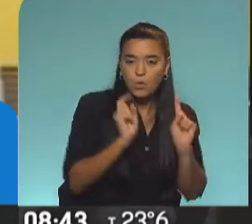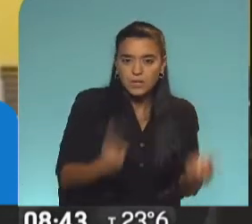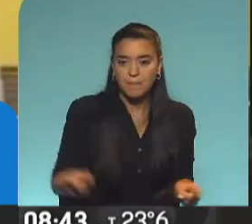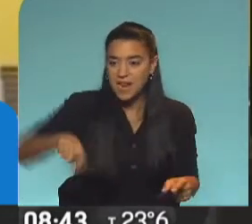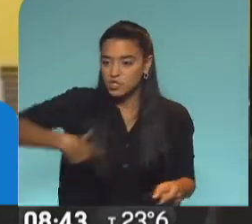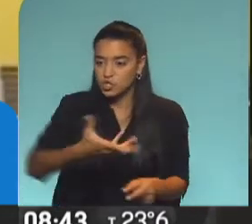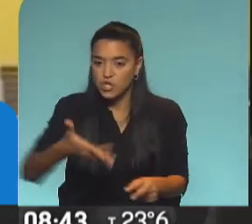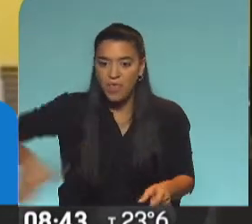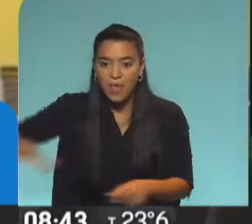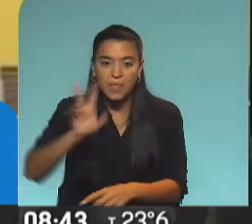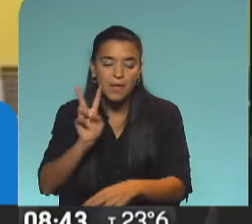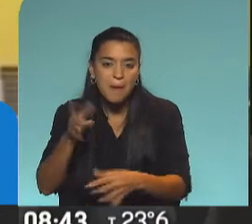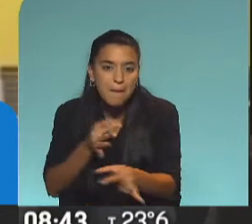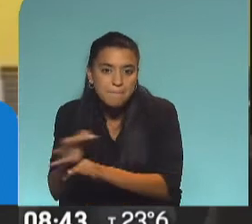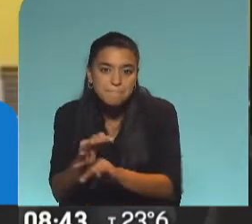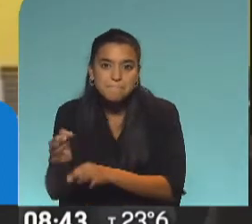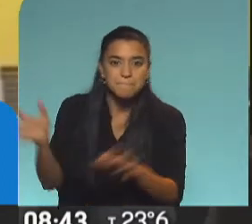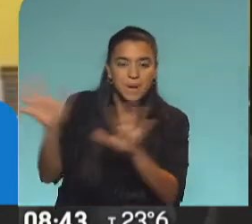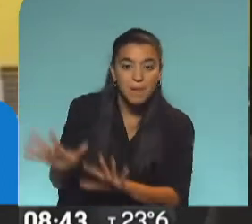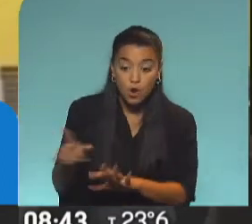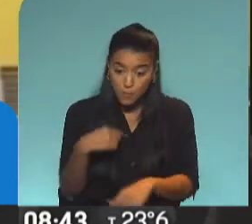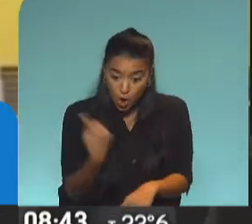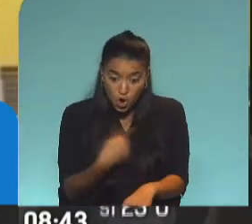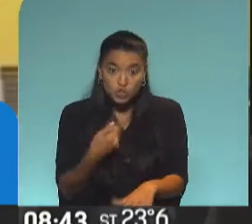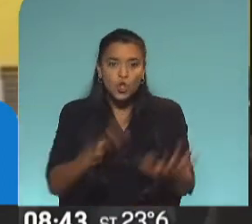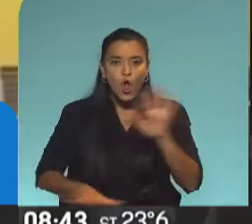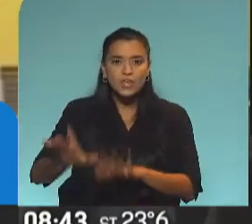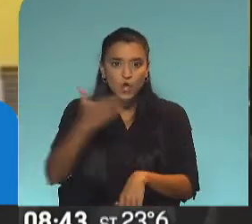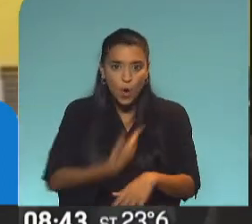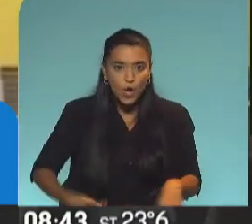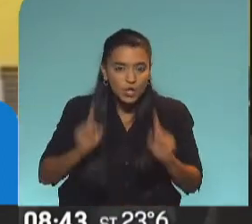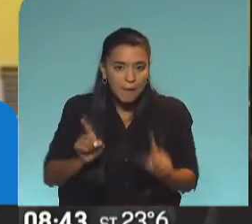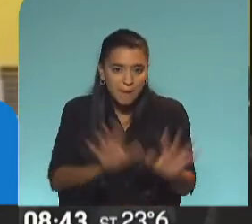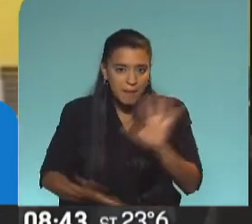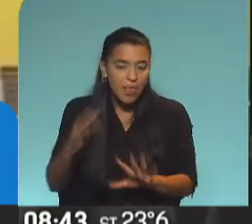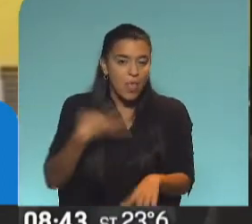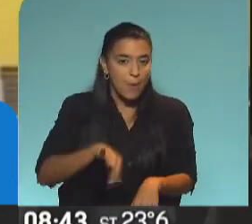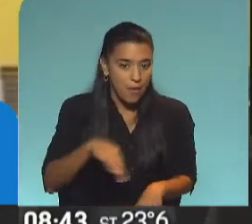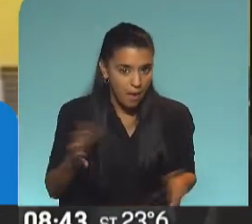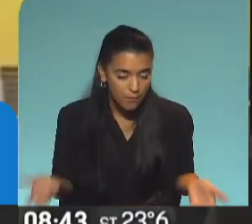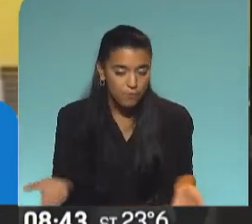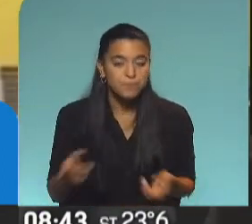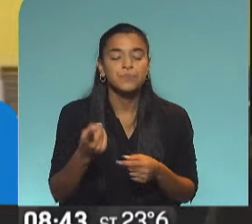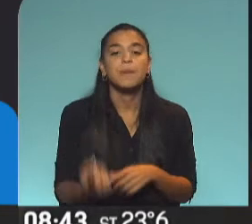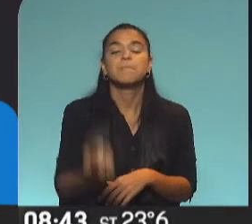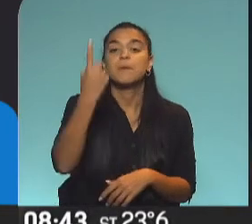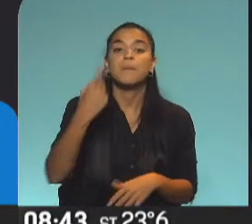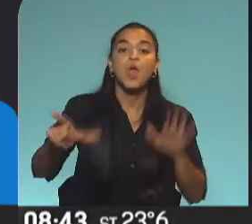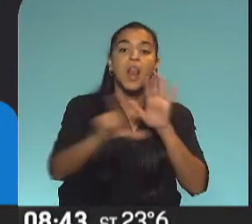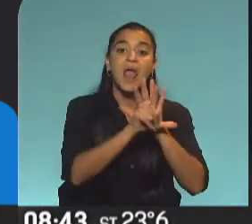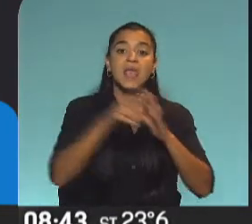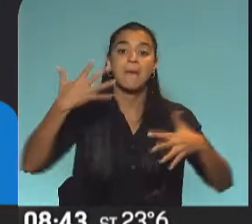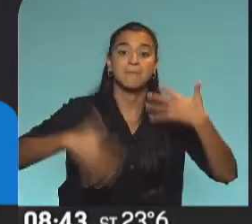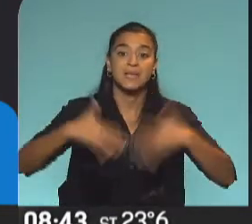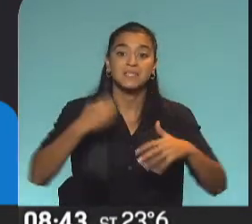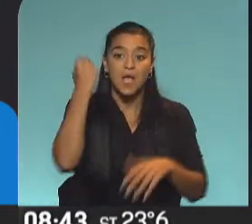virus, tuvimos que prepararnos nosotros como organización del gobierno. Por un lado, a través de la ley de emergencia económica,